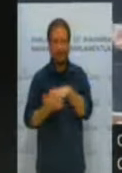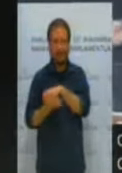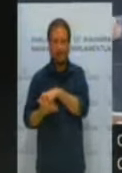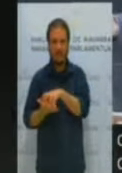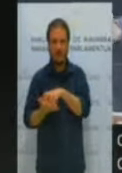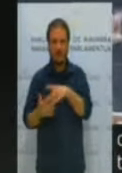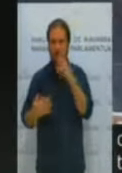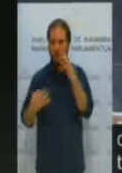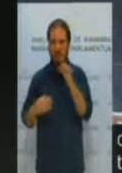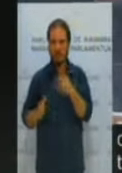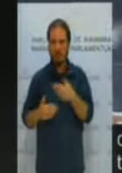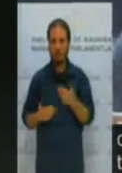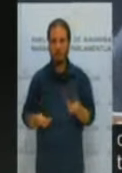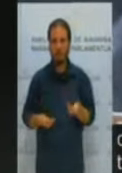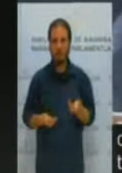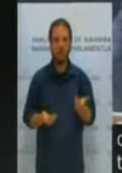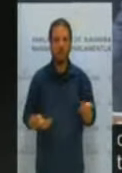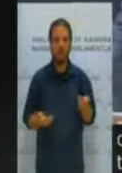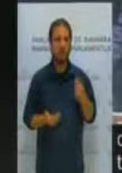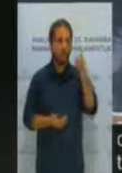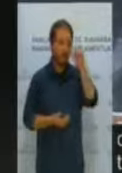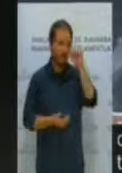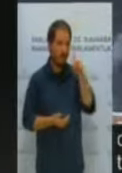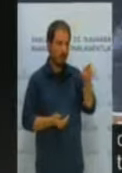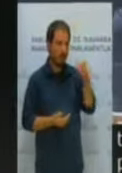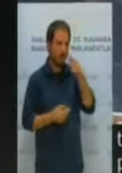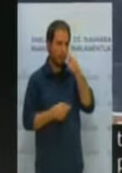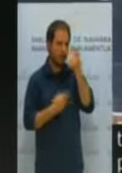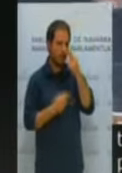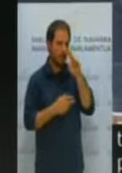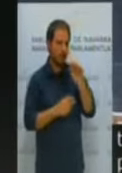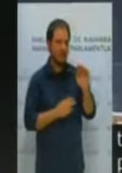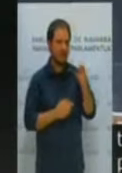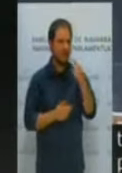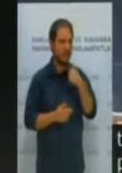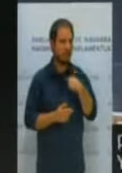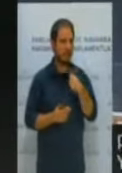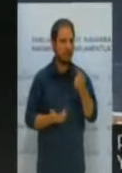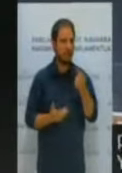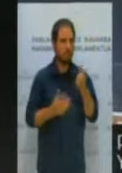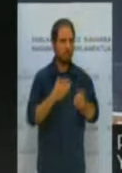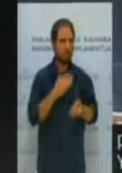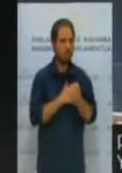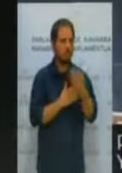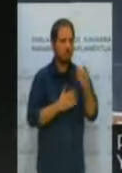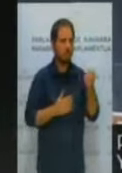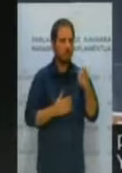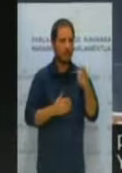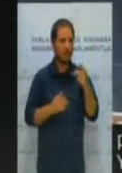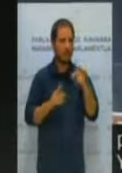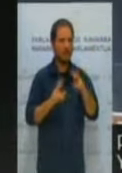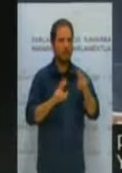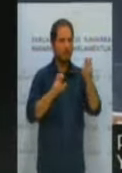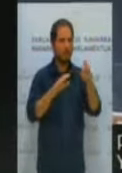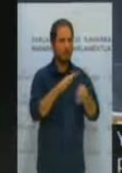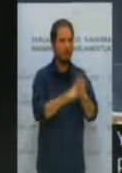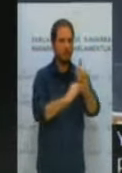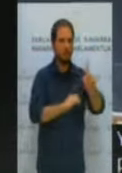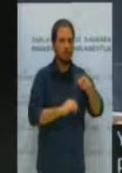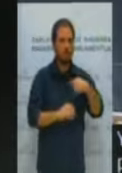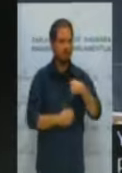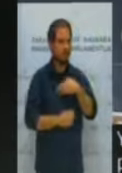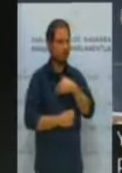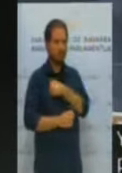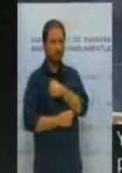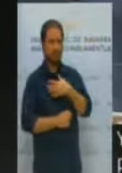inseguridad. Yo no sé qué intereses dice usted que se están generando para que no salga adelante esta cuestión, no será por nuestra parte, señora consejera, y